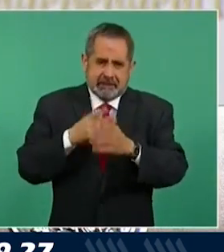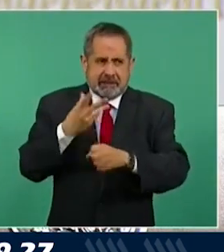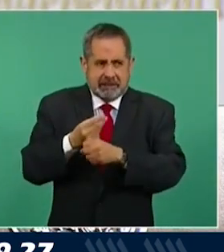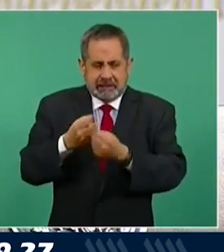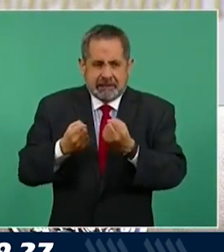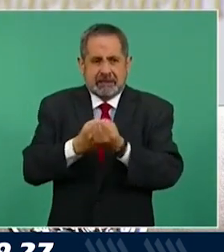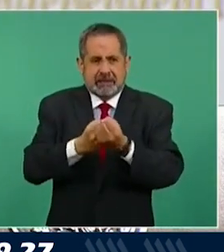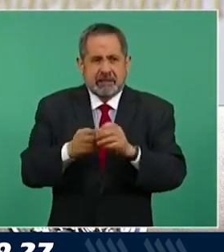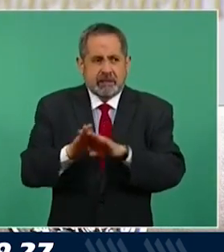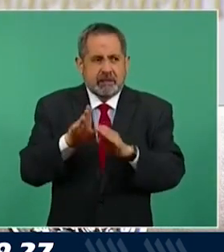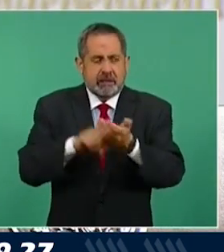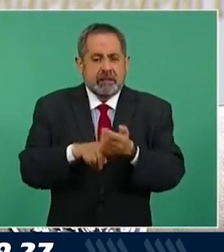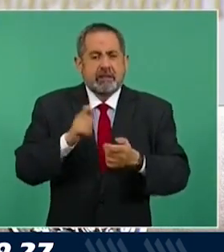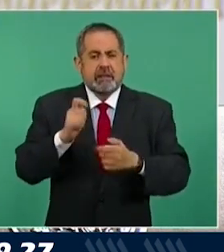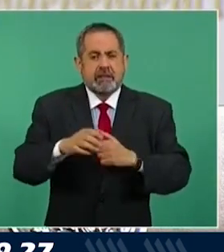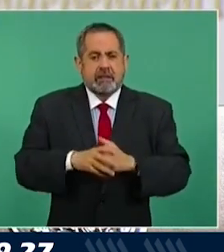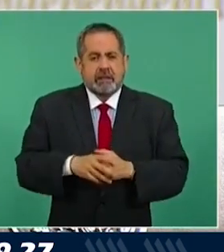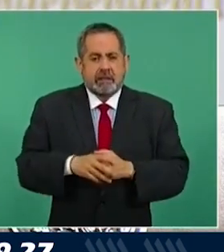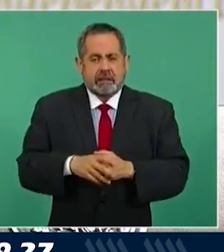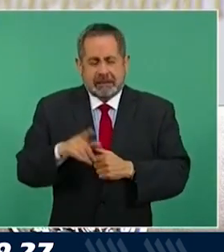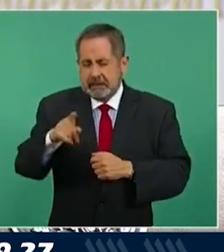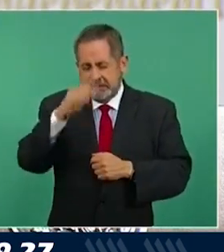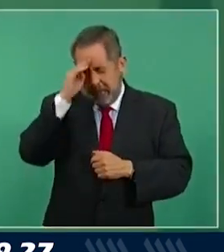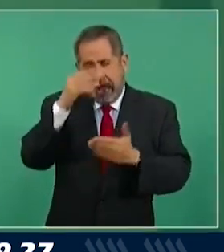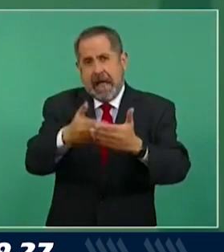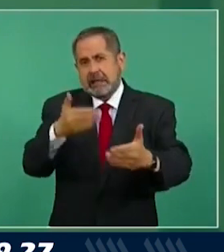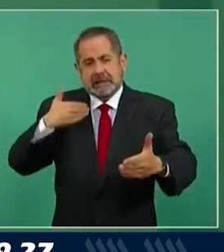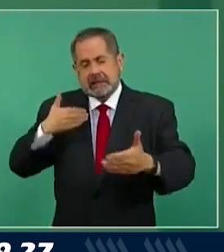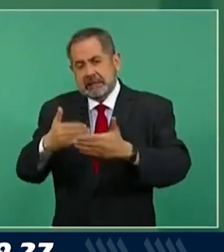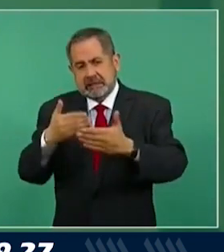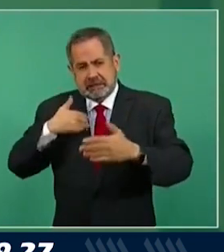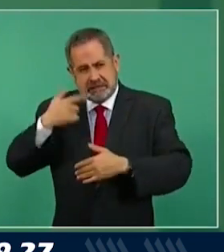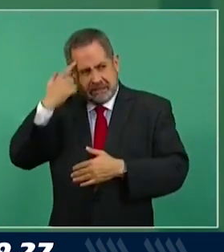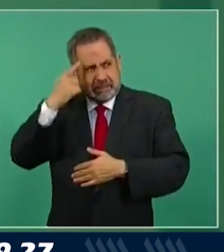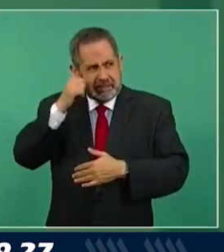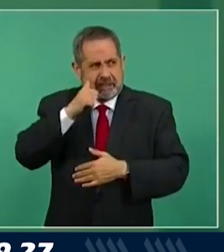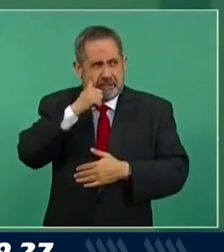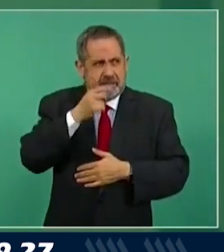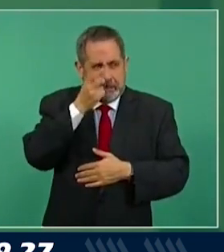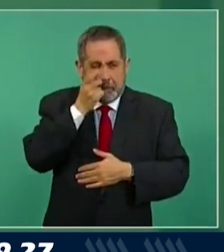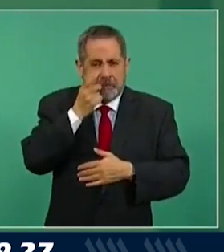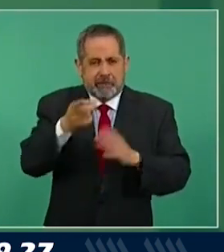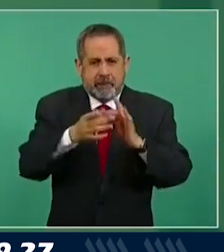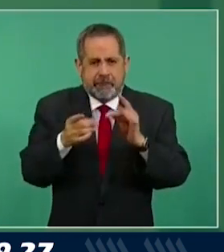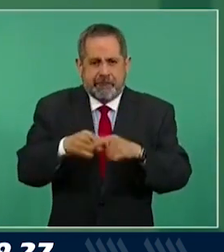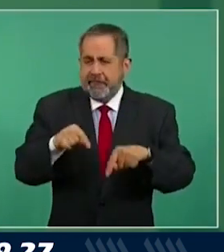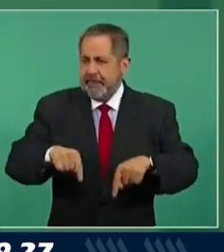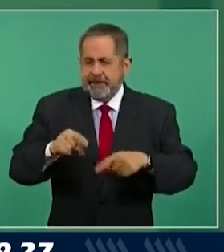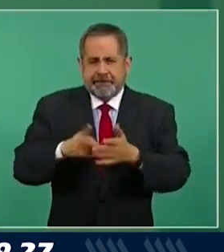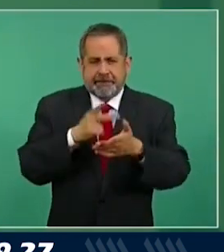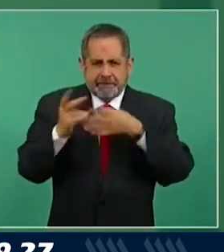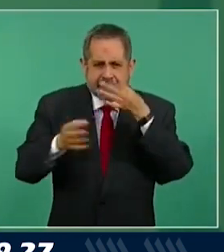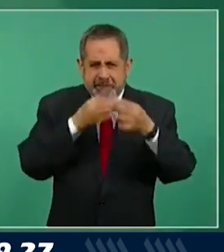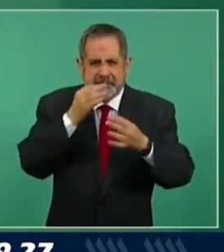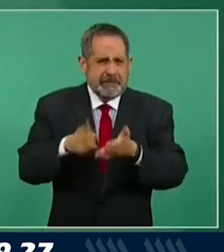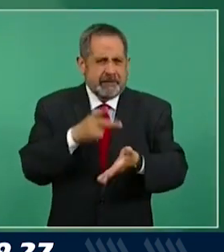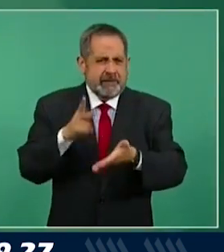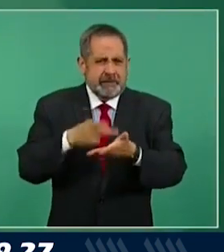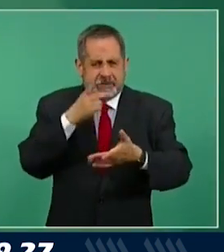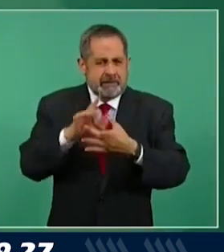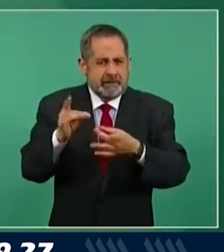previendo, siempre lo hemos dicho, aquí lo he repetido,